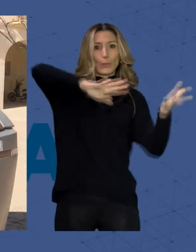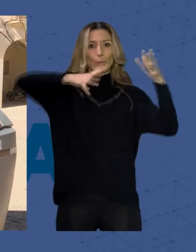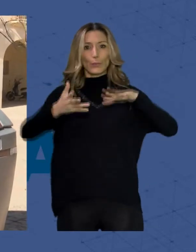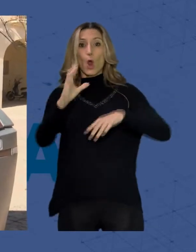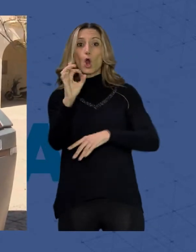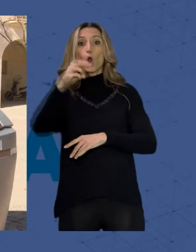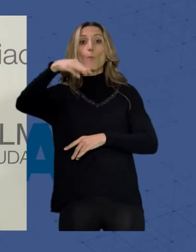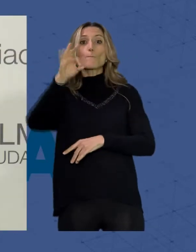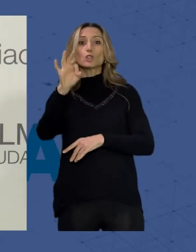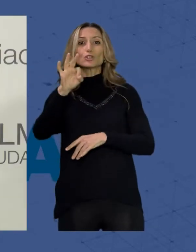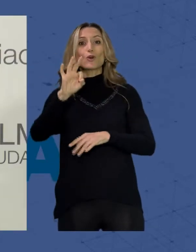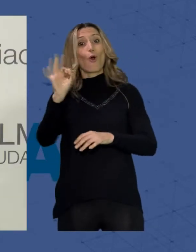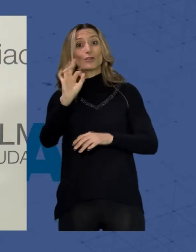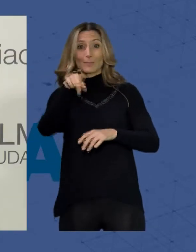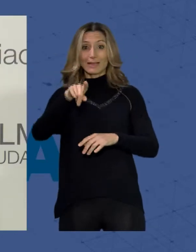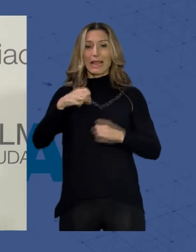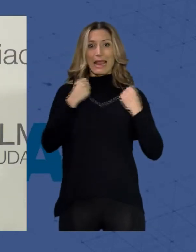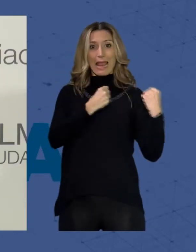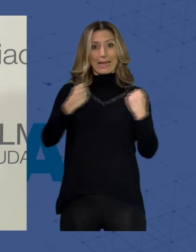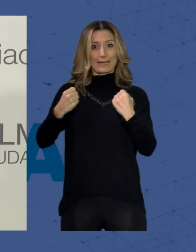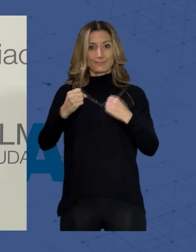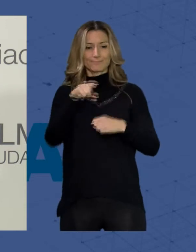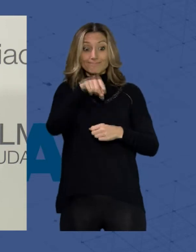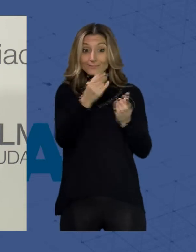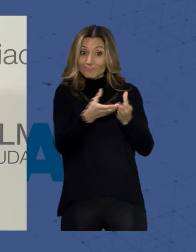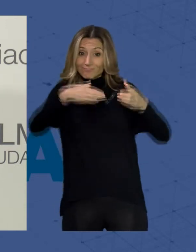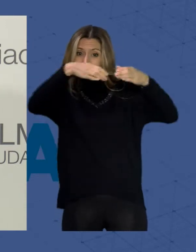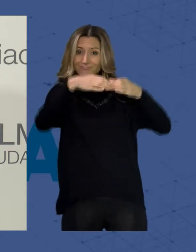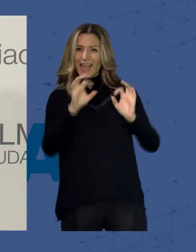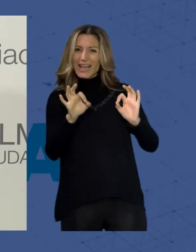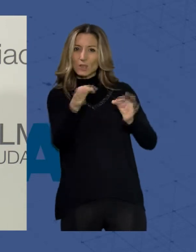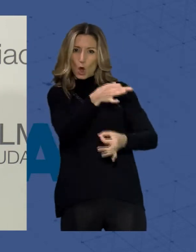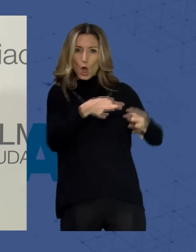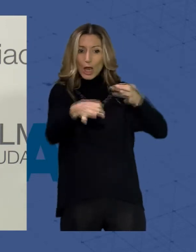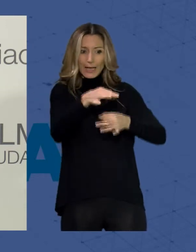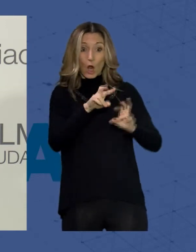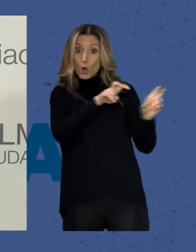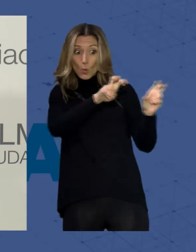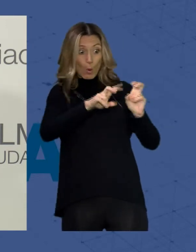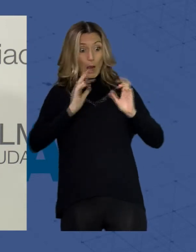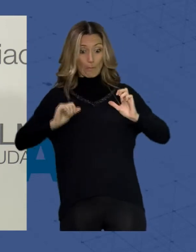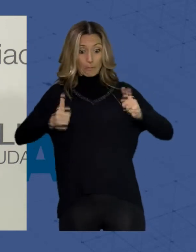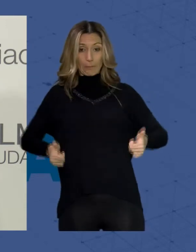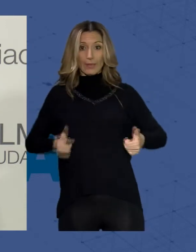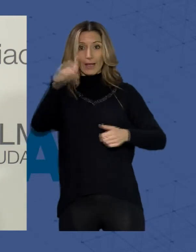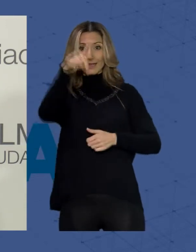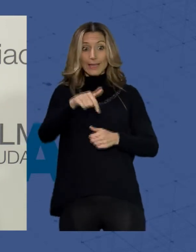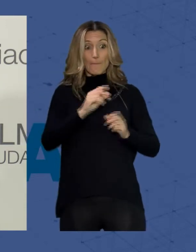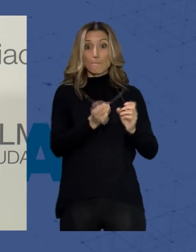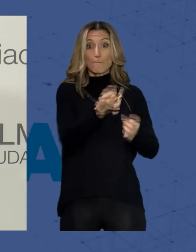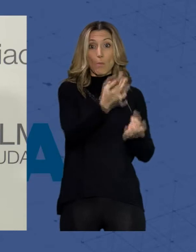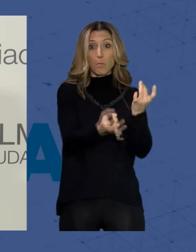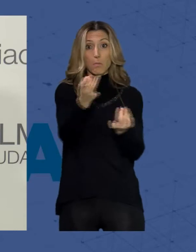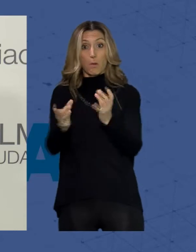energía. El contenedor de orgánica, este nuevo contenedor que viene a formar parte de nuestro parque de contenedores. Es el